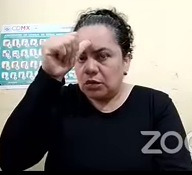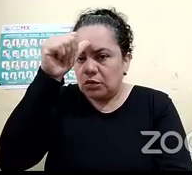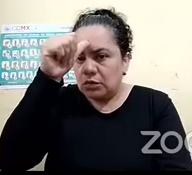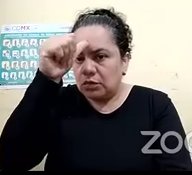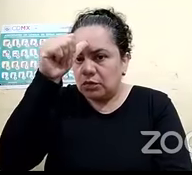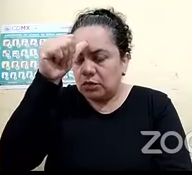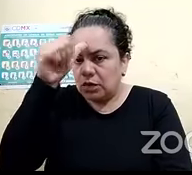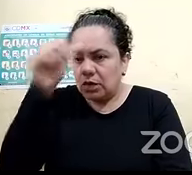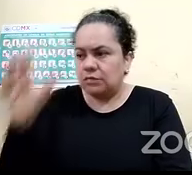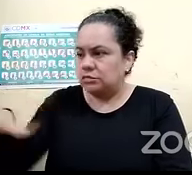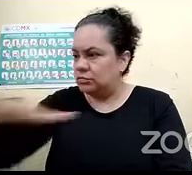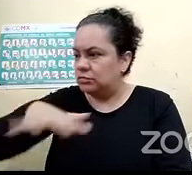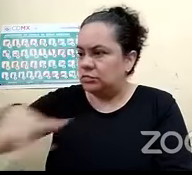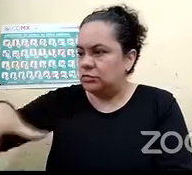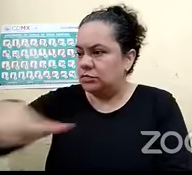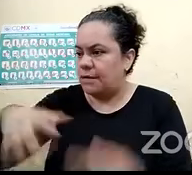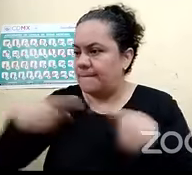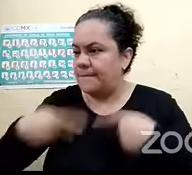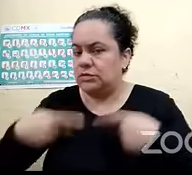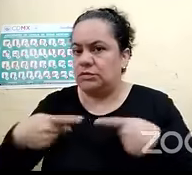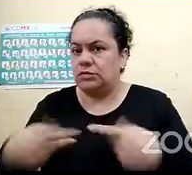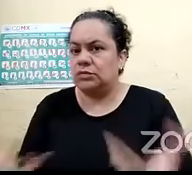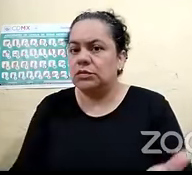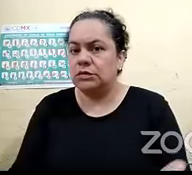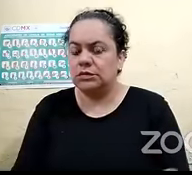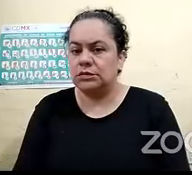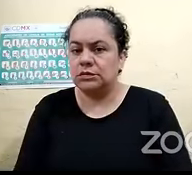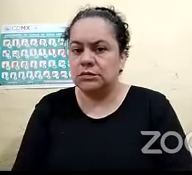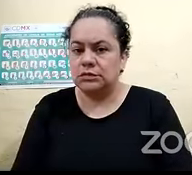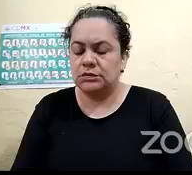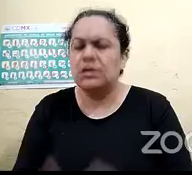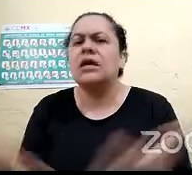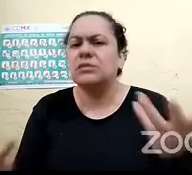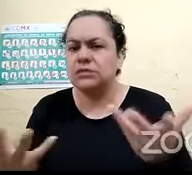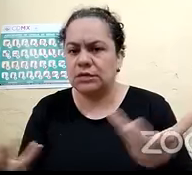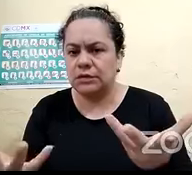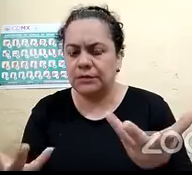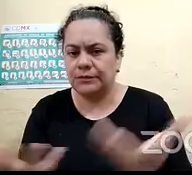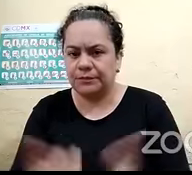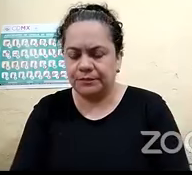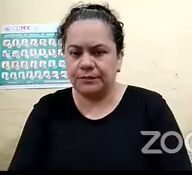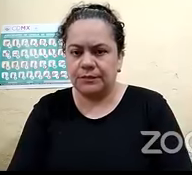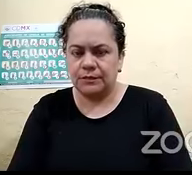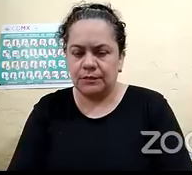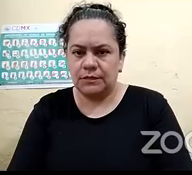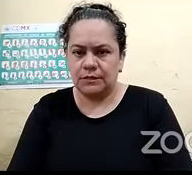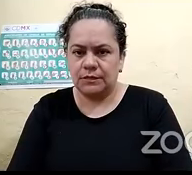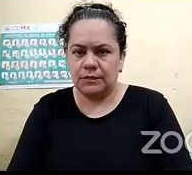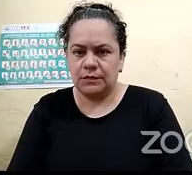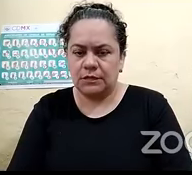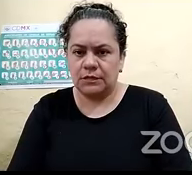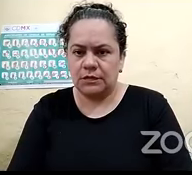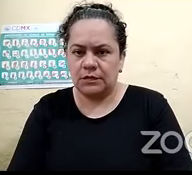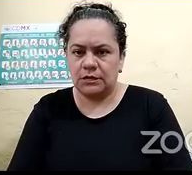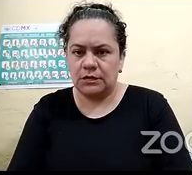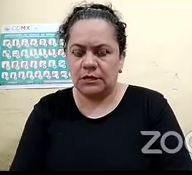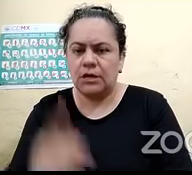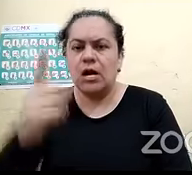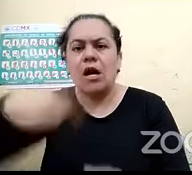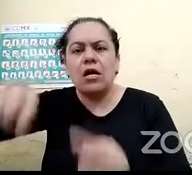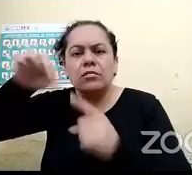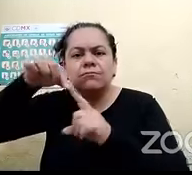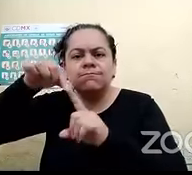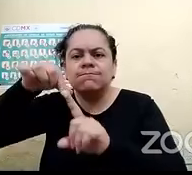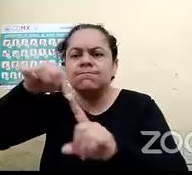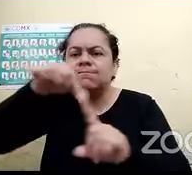personas que convivan en una casa en donde hay pues personas sin discapacidad y saber a dónde ir a qué hacer